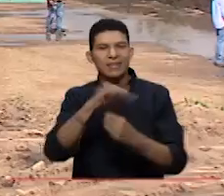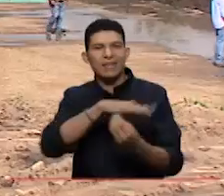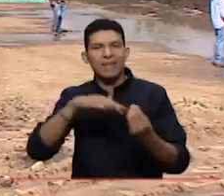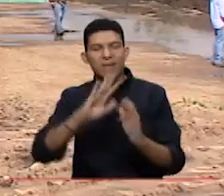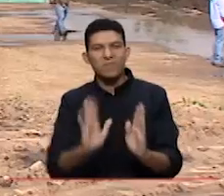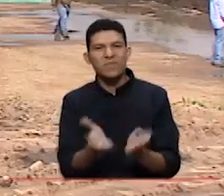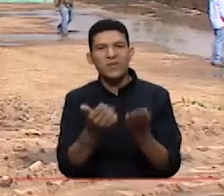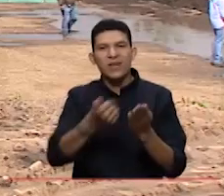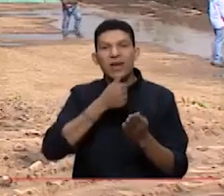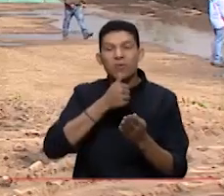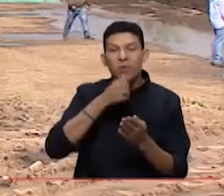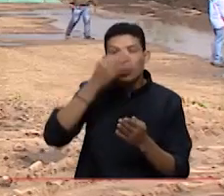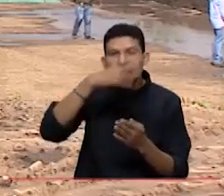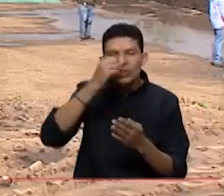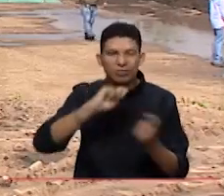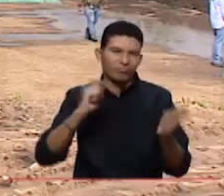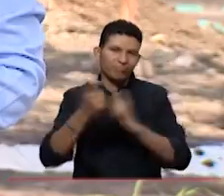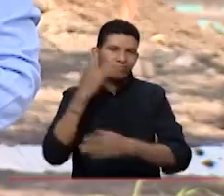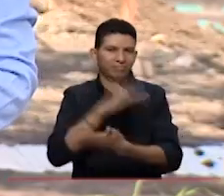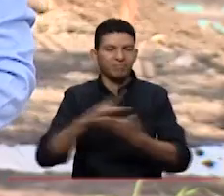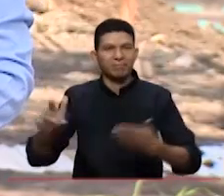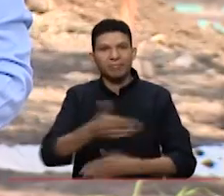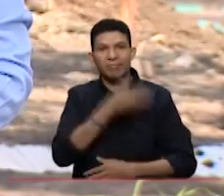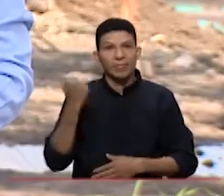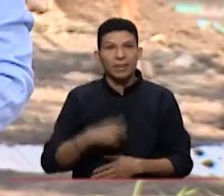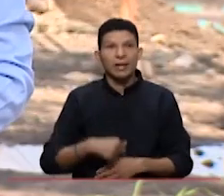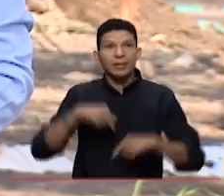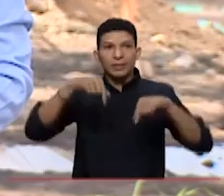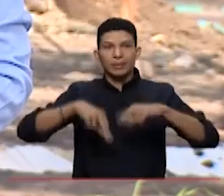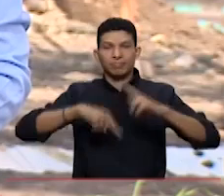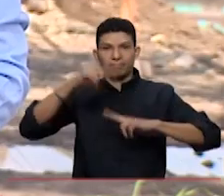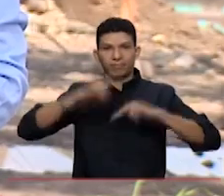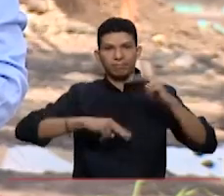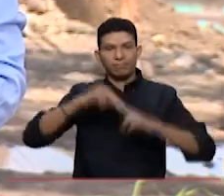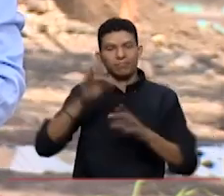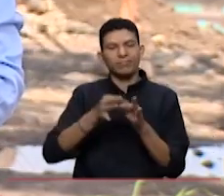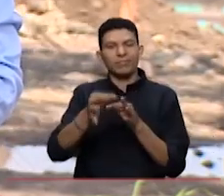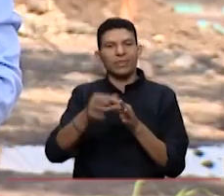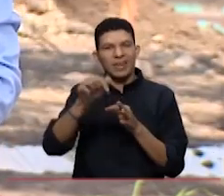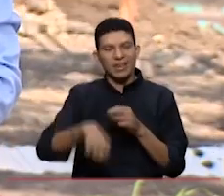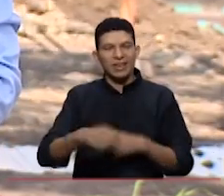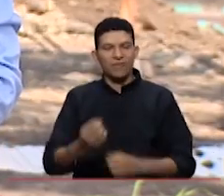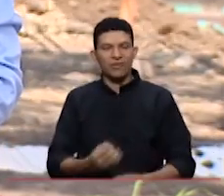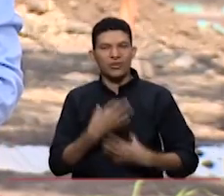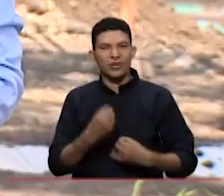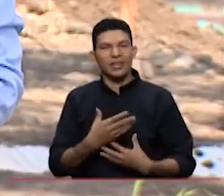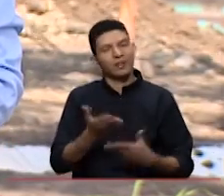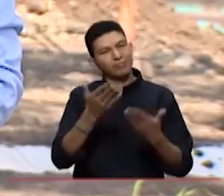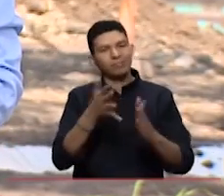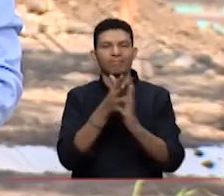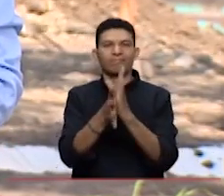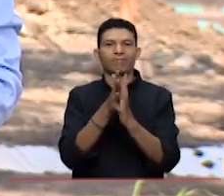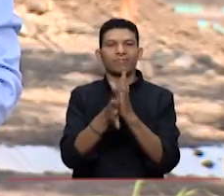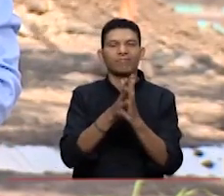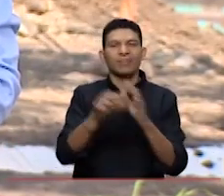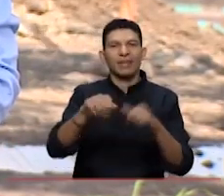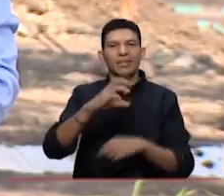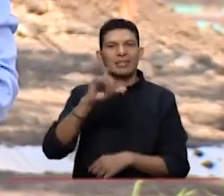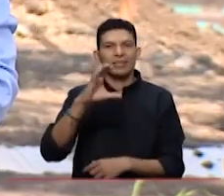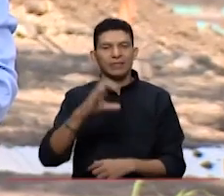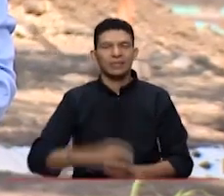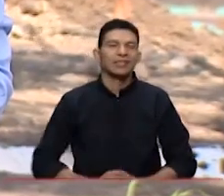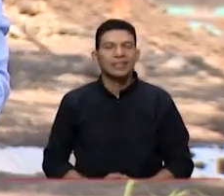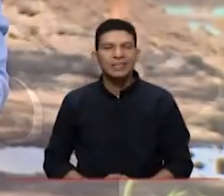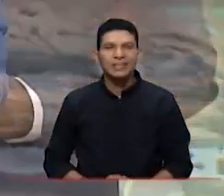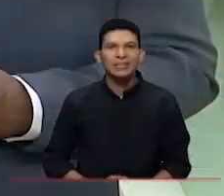mejorar el agua residual generada en el municipio. Desde las obras de la PETAR en el municipio de Florida, Paula Sepúlveda para el informativo